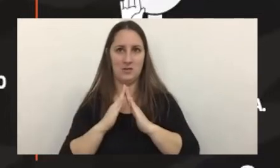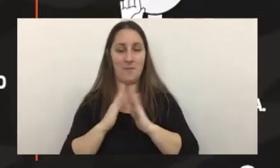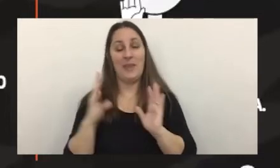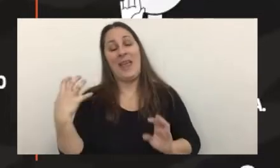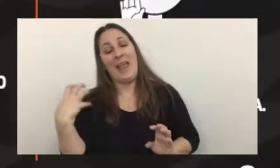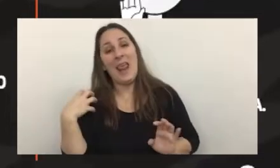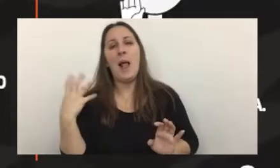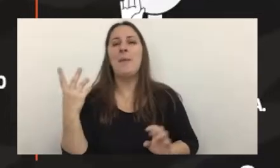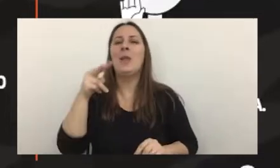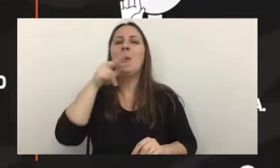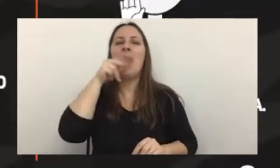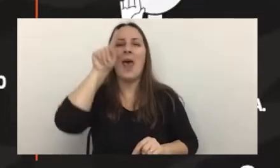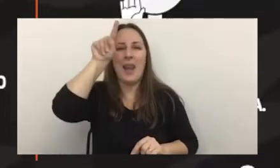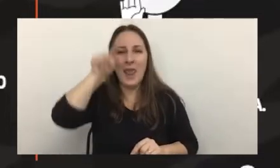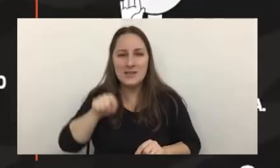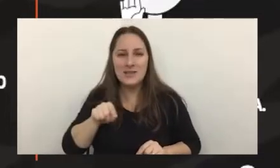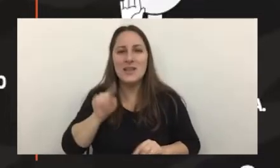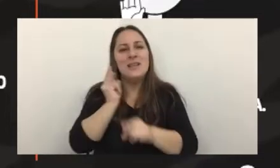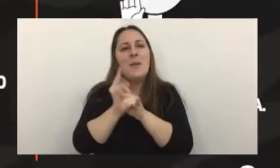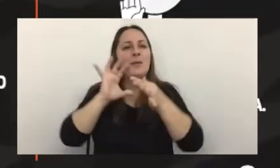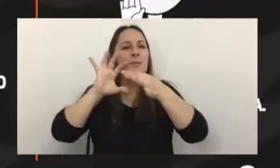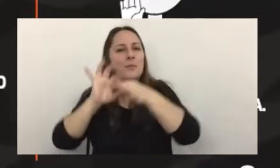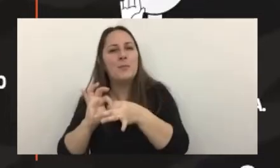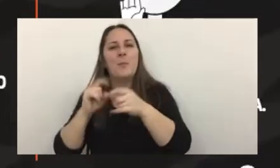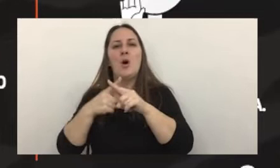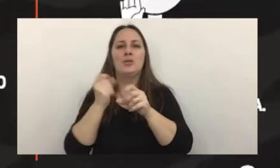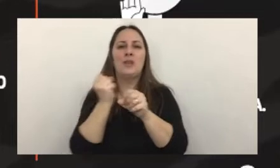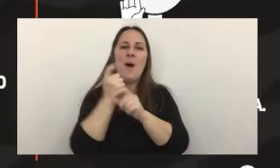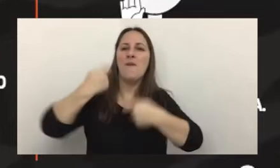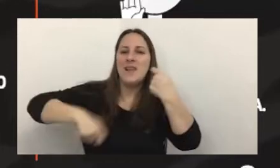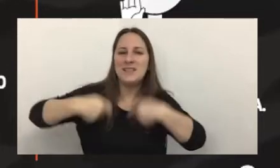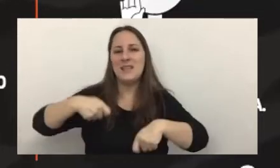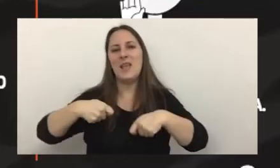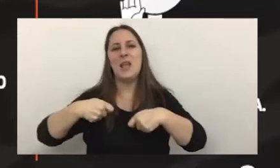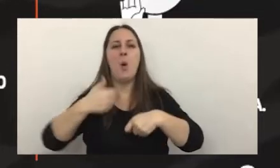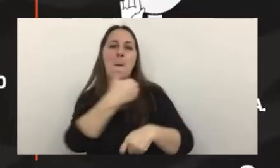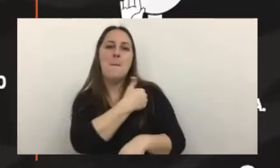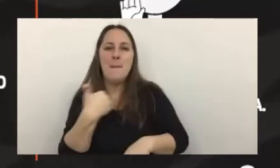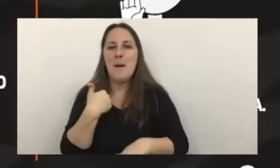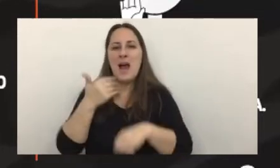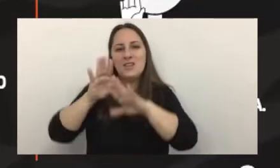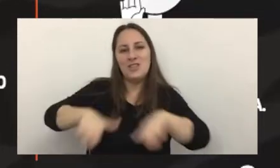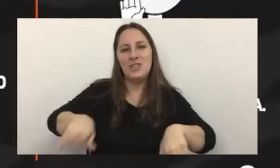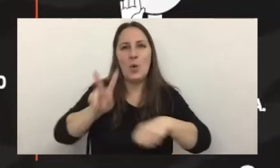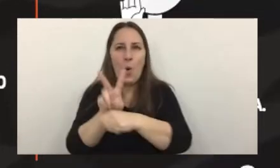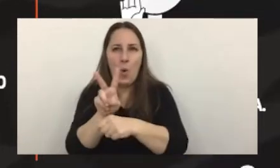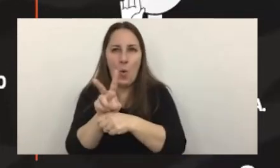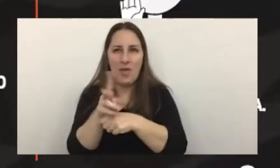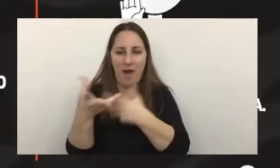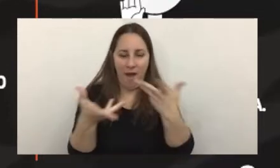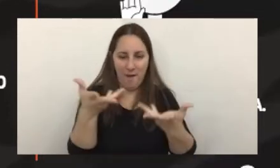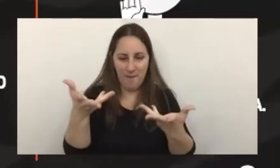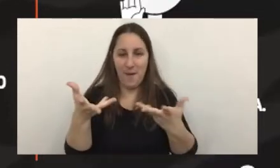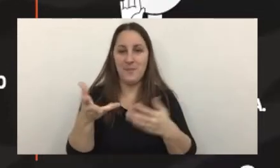general era los viernes y tenía que ver más que nada con trabajo flexible o mamás que tenían chicos y cosas por el estilo